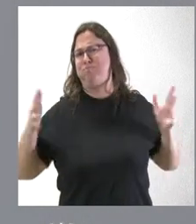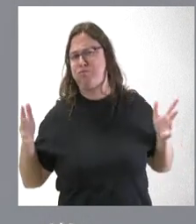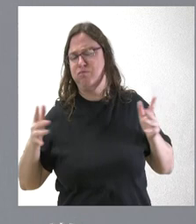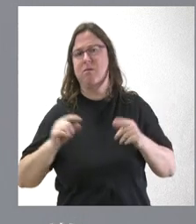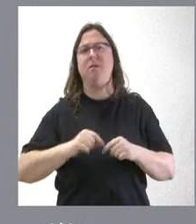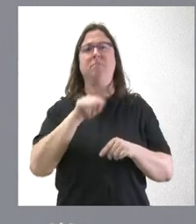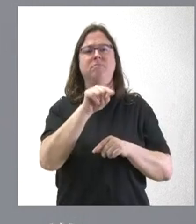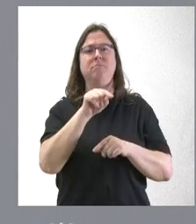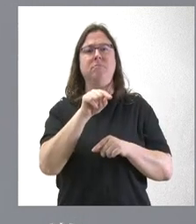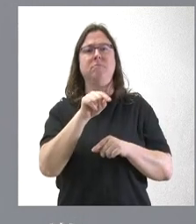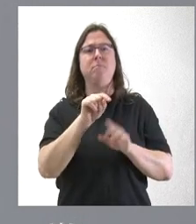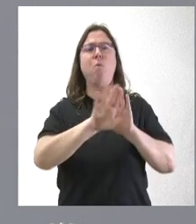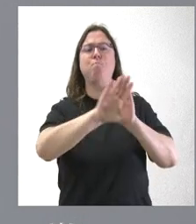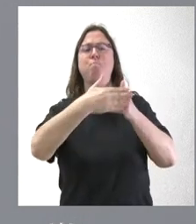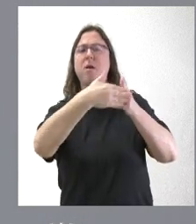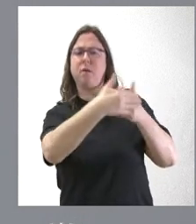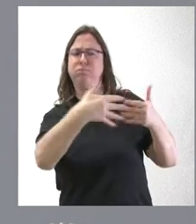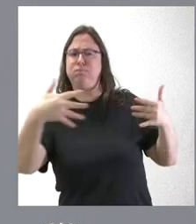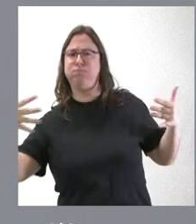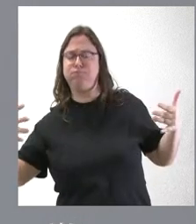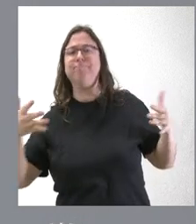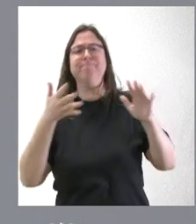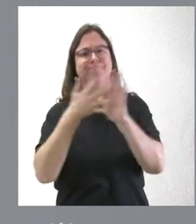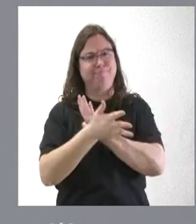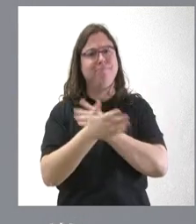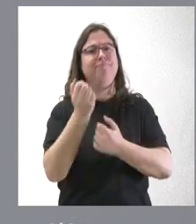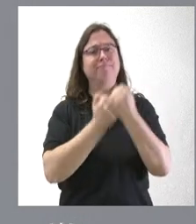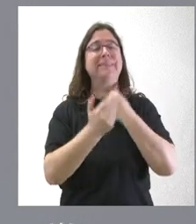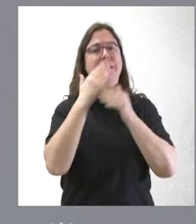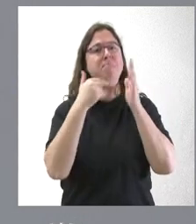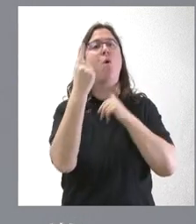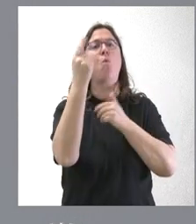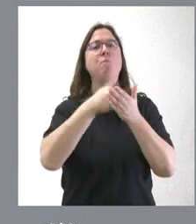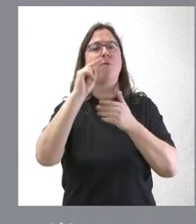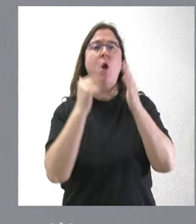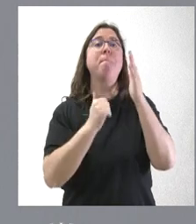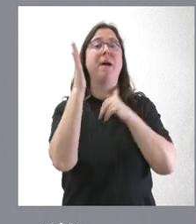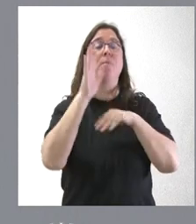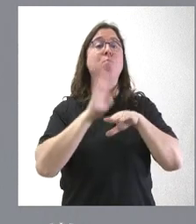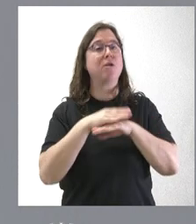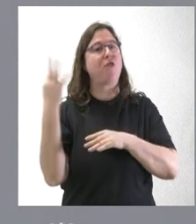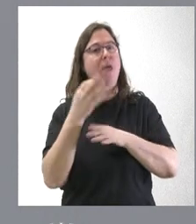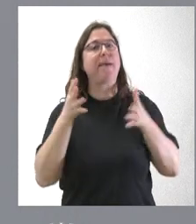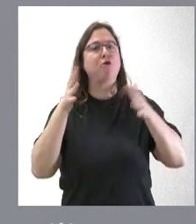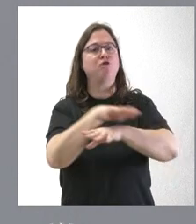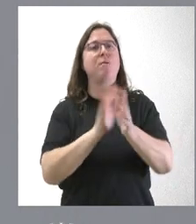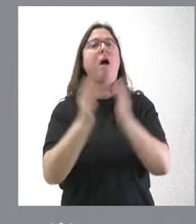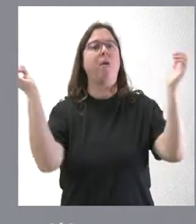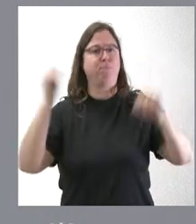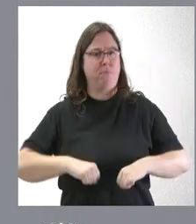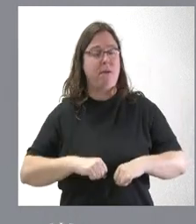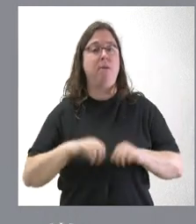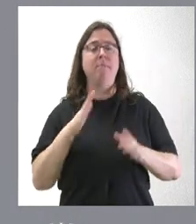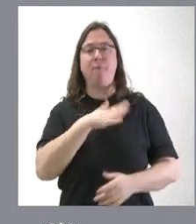dimensión que ocupa varios portales, pues supone una actuación que sí supera el millón de euros y tiene que ser aprobado por el Consejo de Gobierno. Pero sí queríamos ya ver aquí,